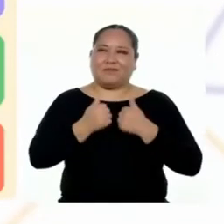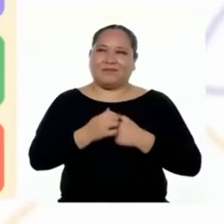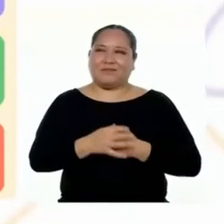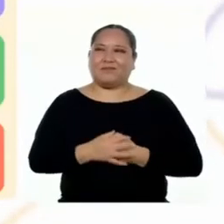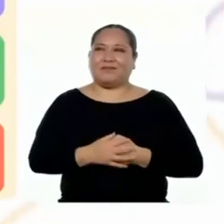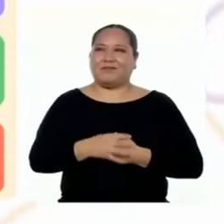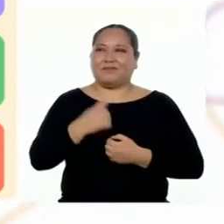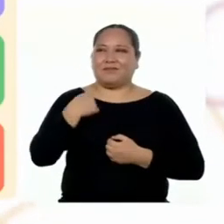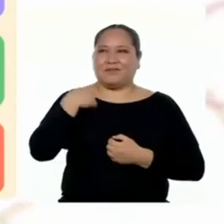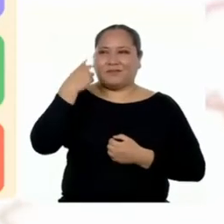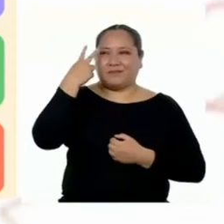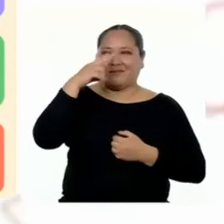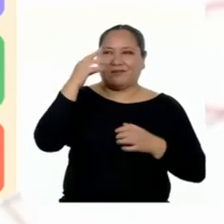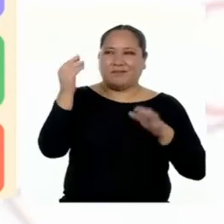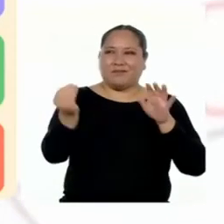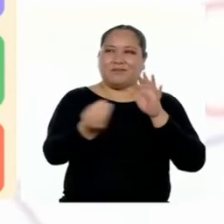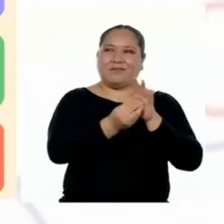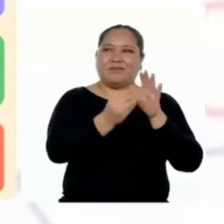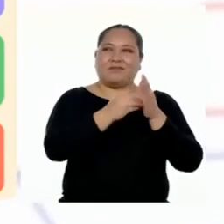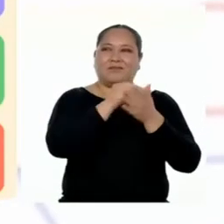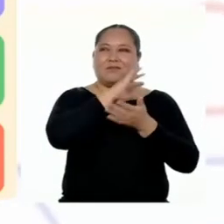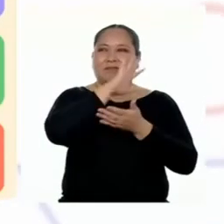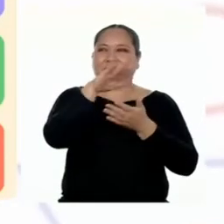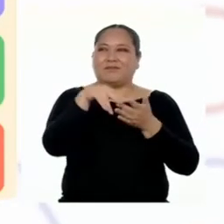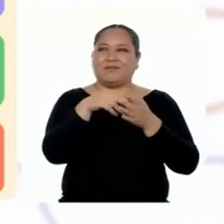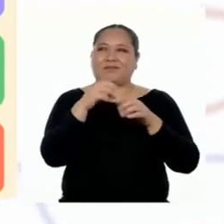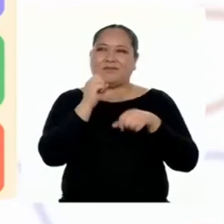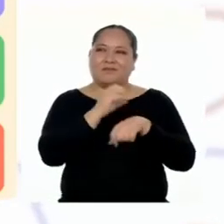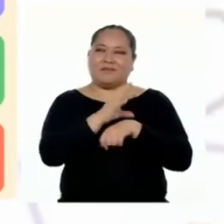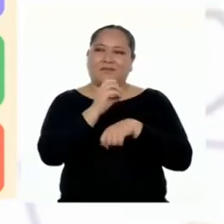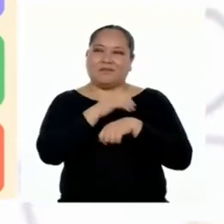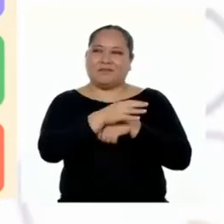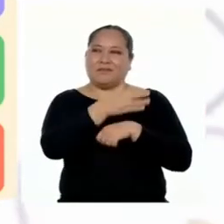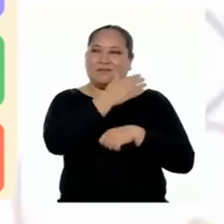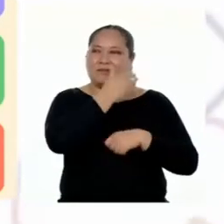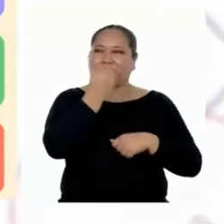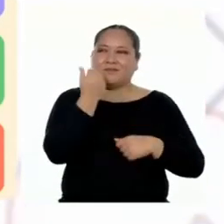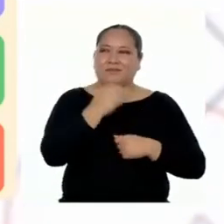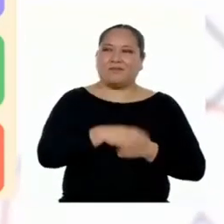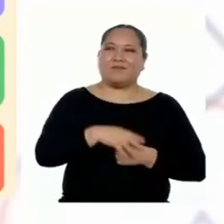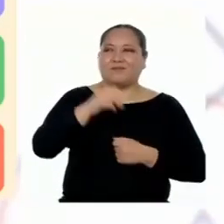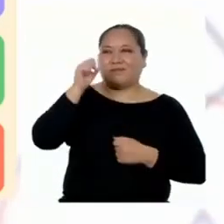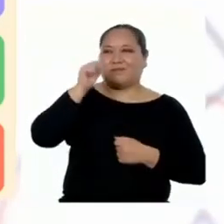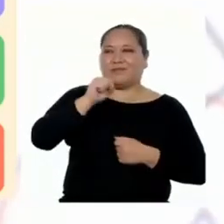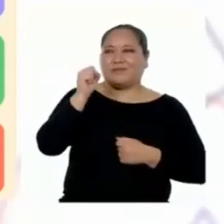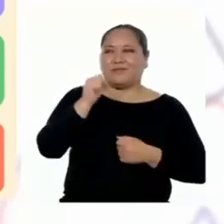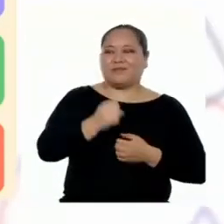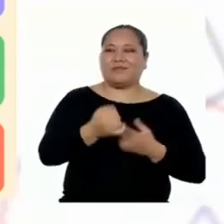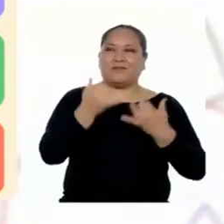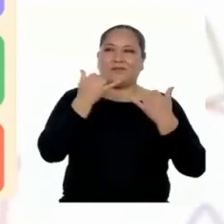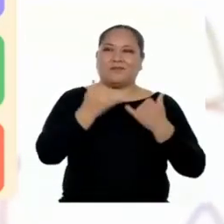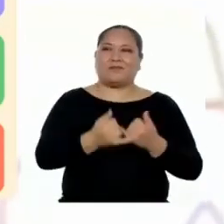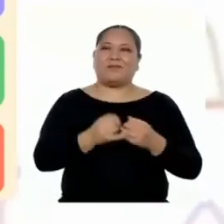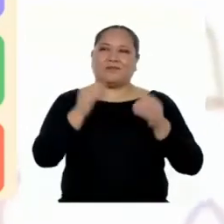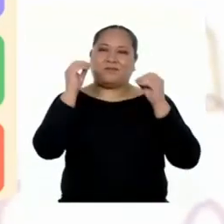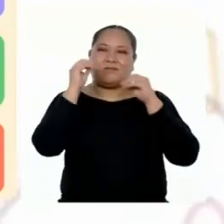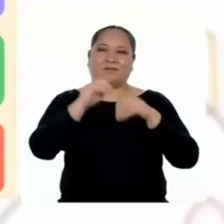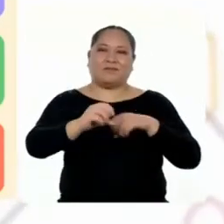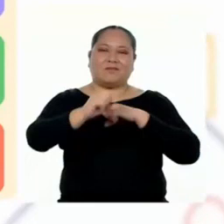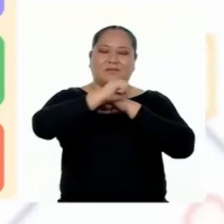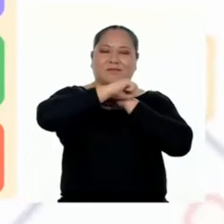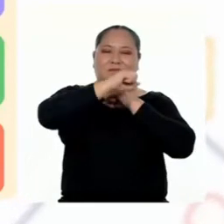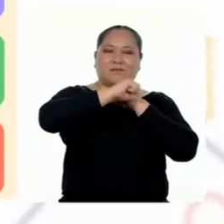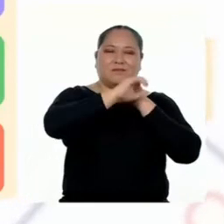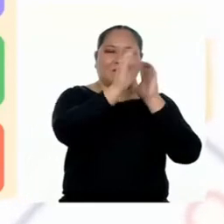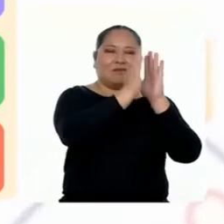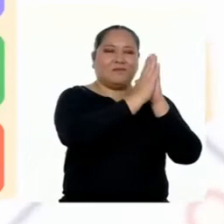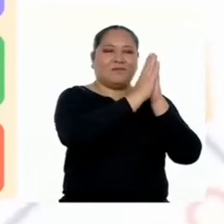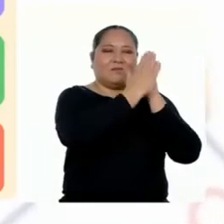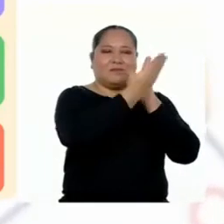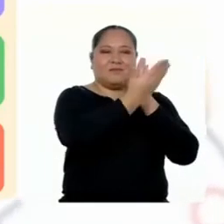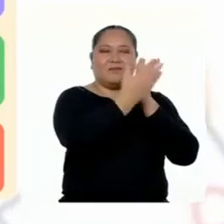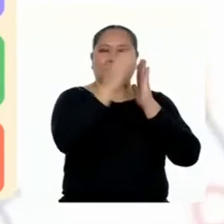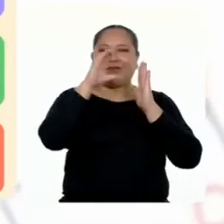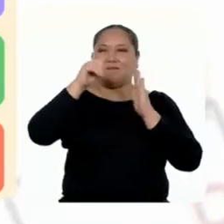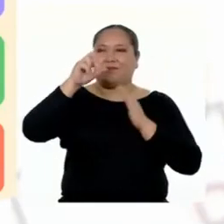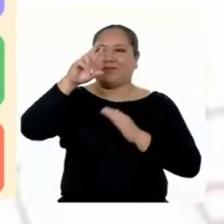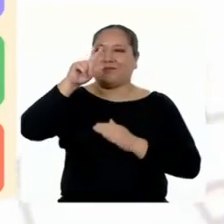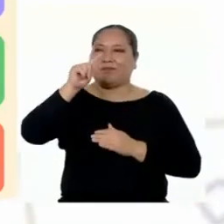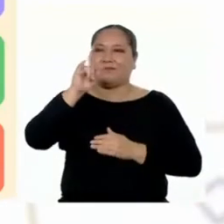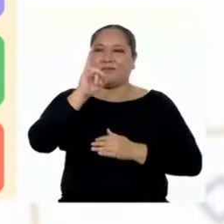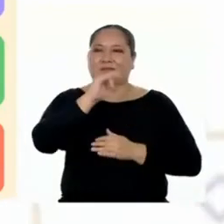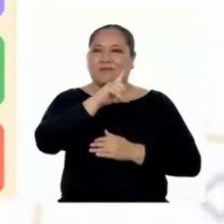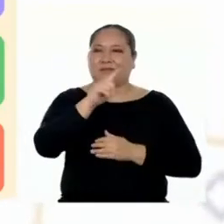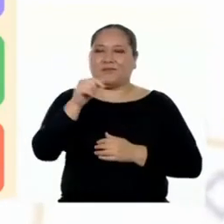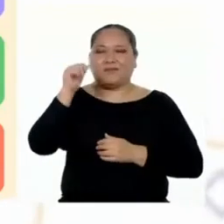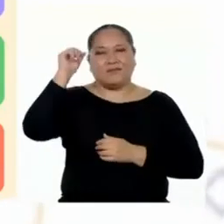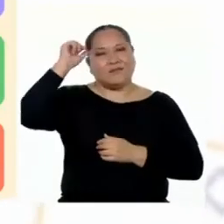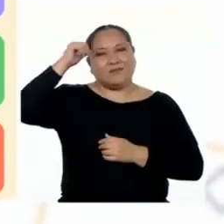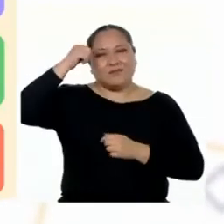Veo que incorporaste todas las sugerencias de mejora. Sí, ahora solo toca publicarlo en la cartilla. Recordemos cuál